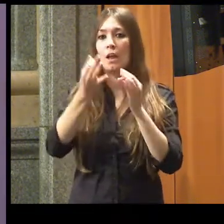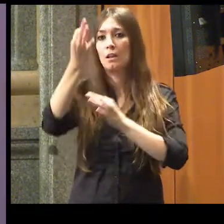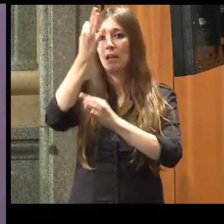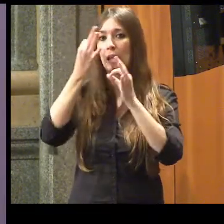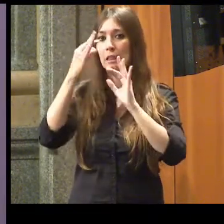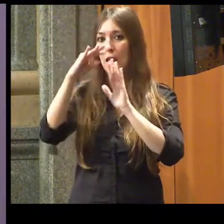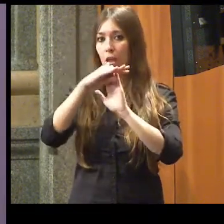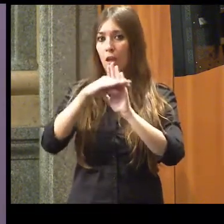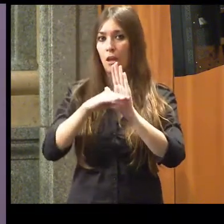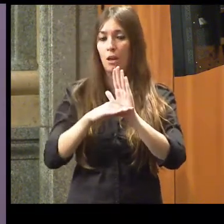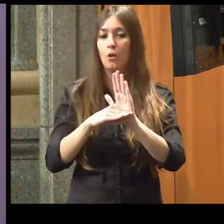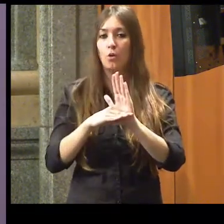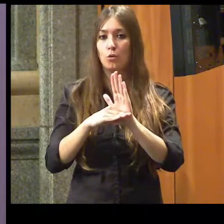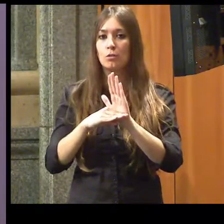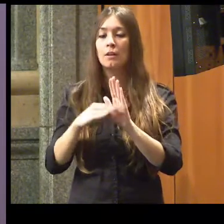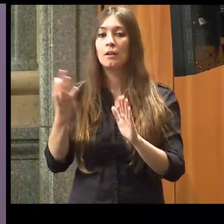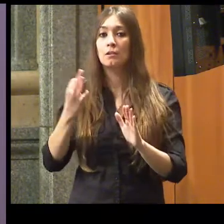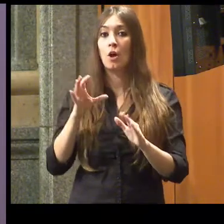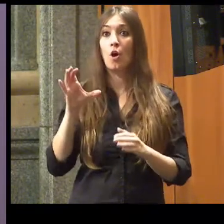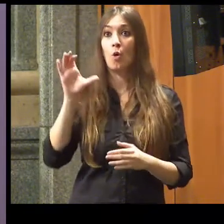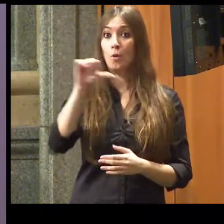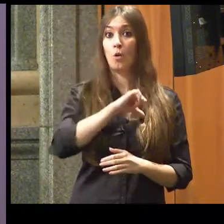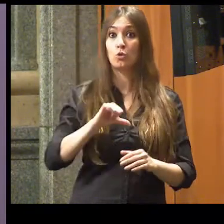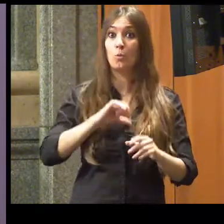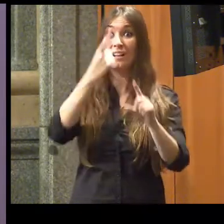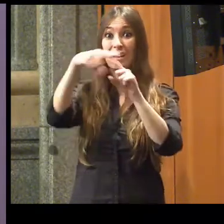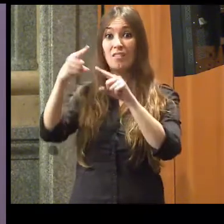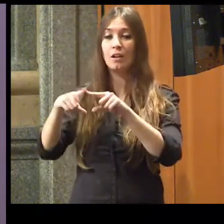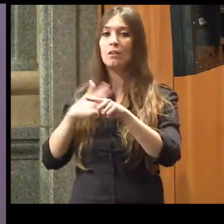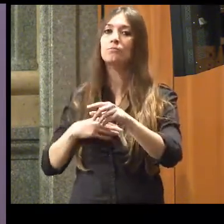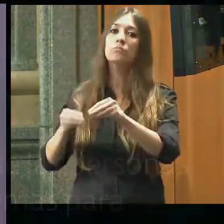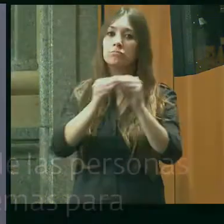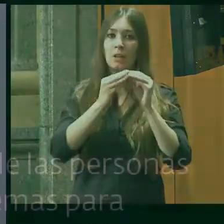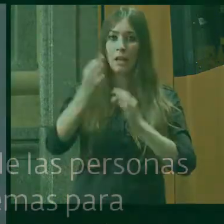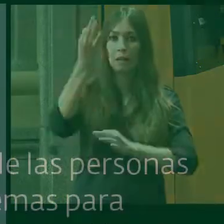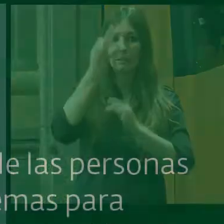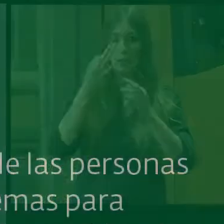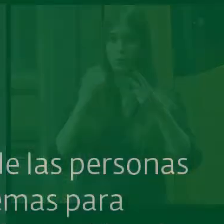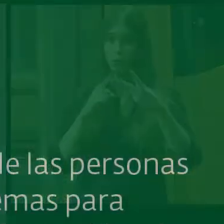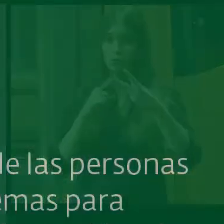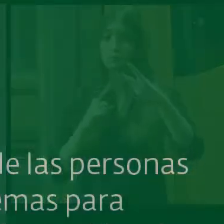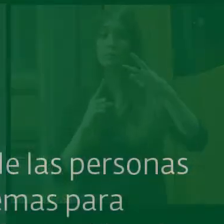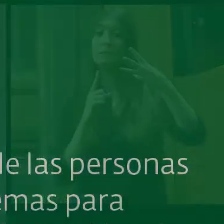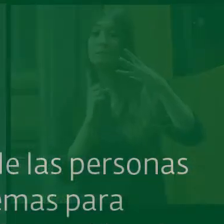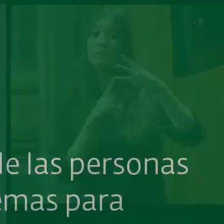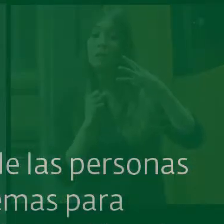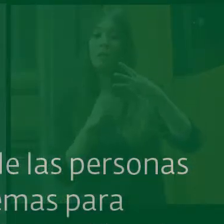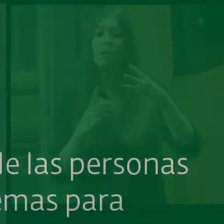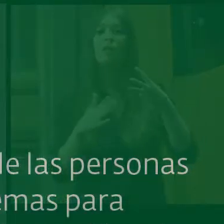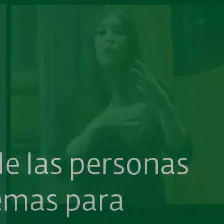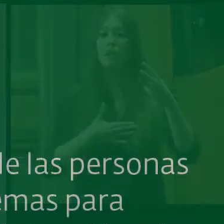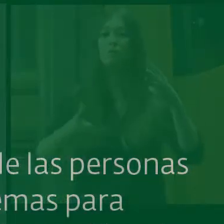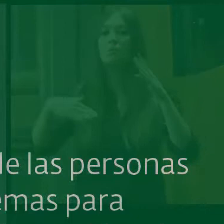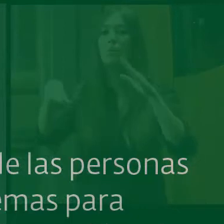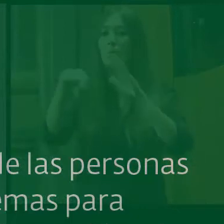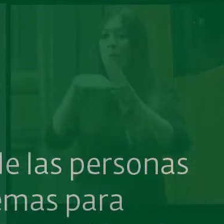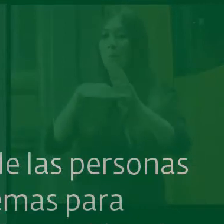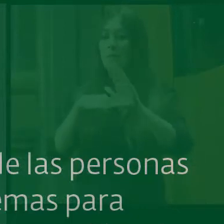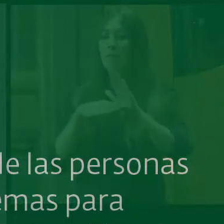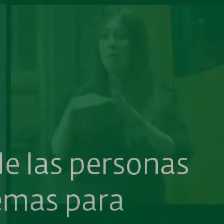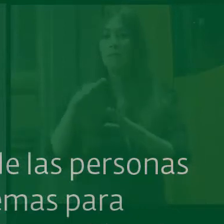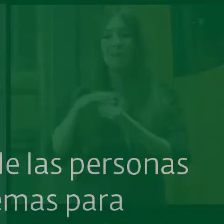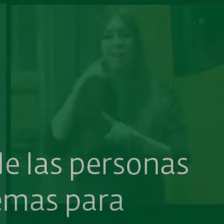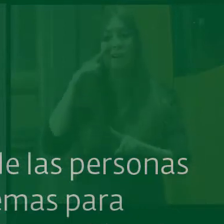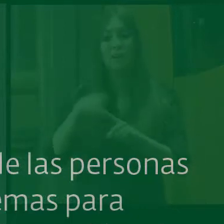entre comunicaciones autónomas. El tercero, queremos medidas que fomenten